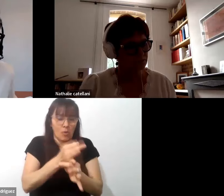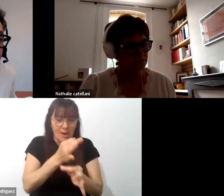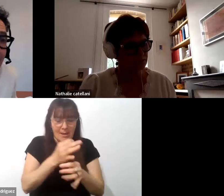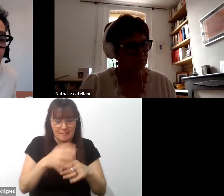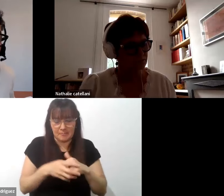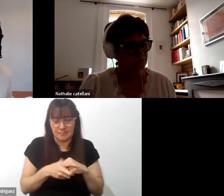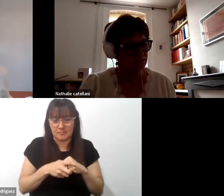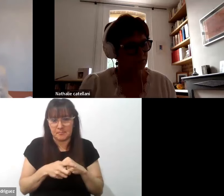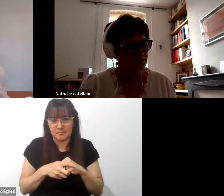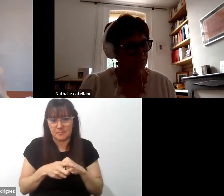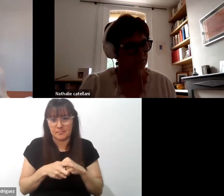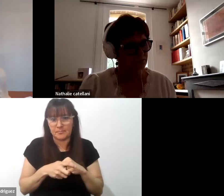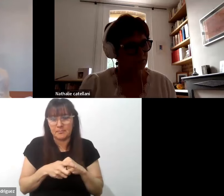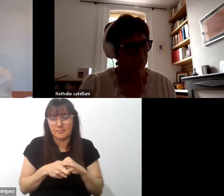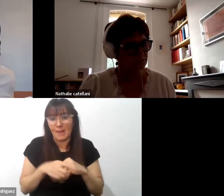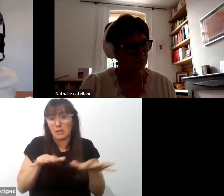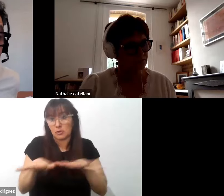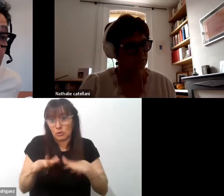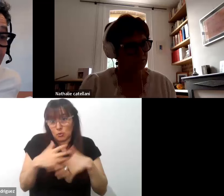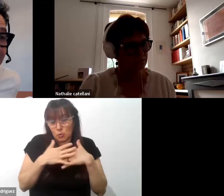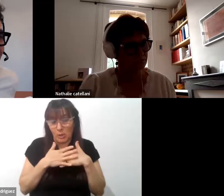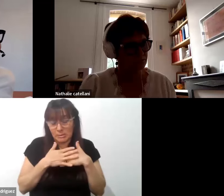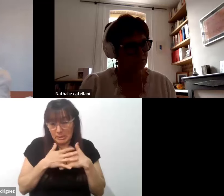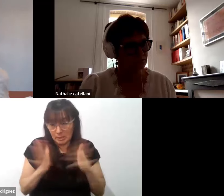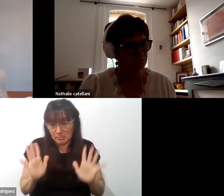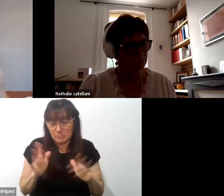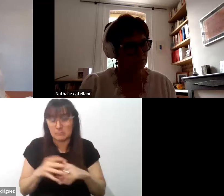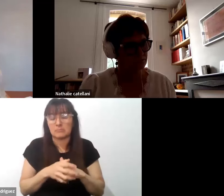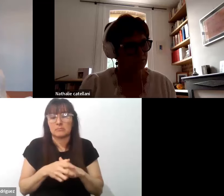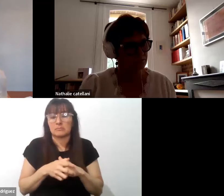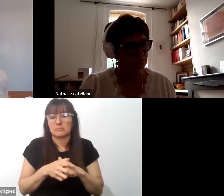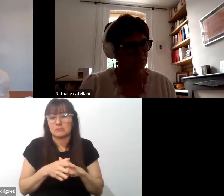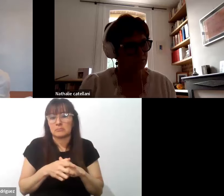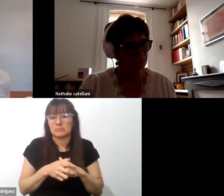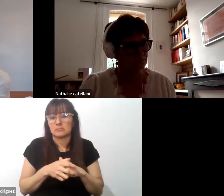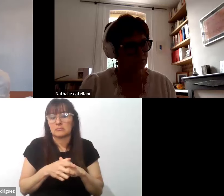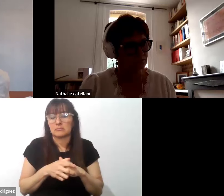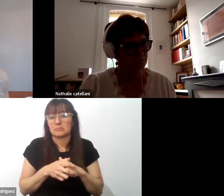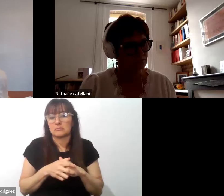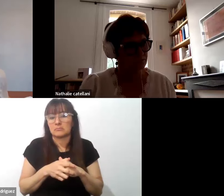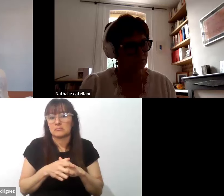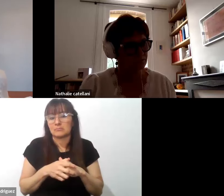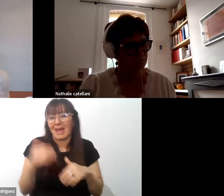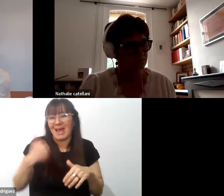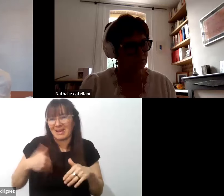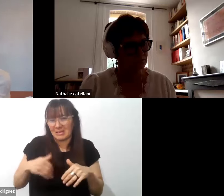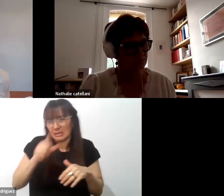en nuestro caso y creo que con bastante con bastante pregnancia en toda argentina